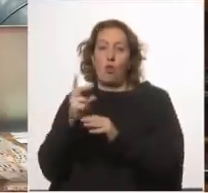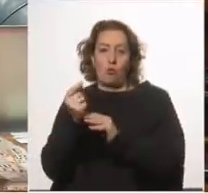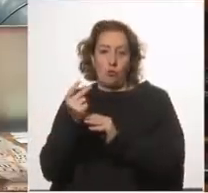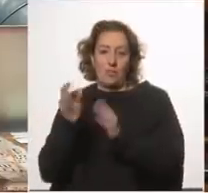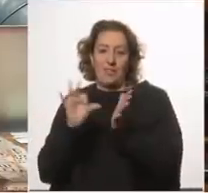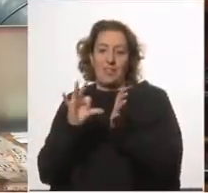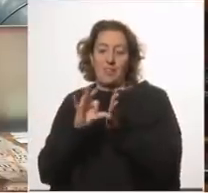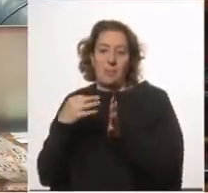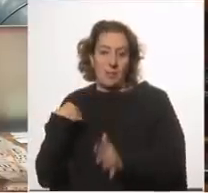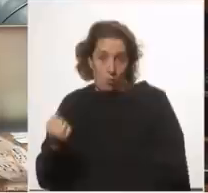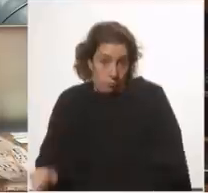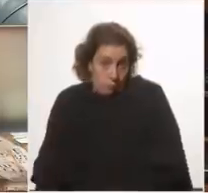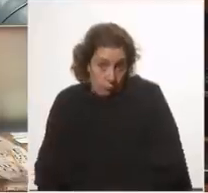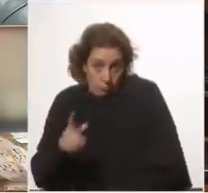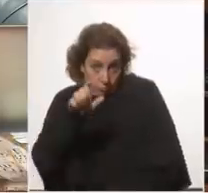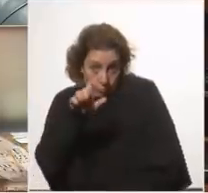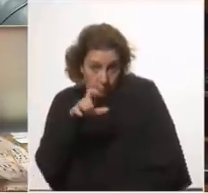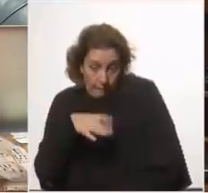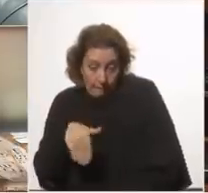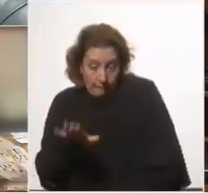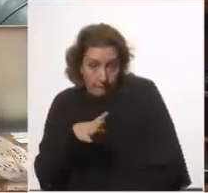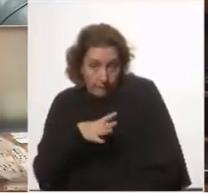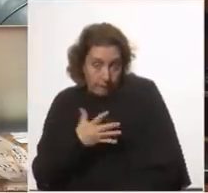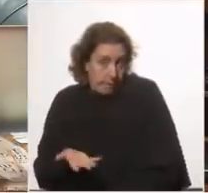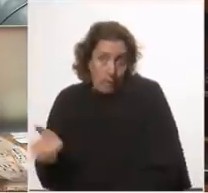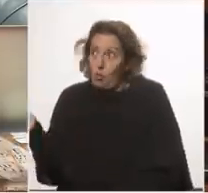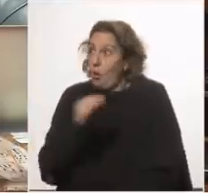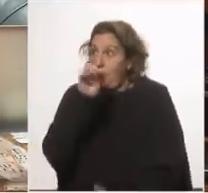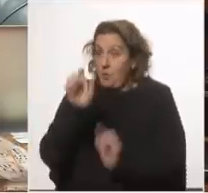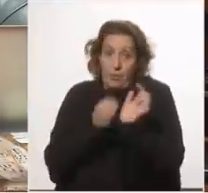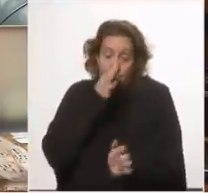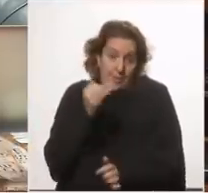salud que obviamente va haber sobrecostos no lo digo nosotros lo dice todo el mundo